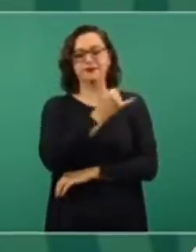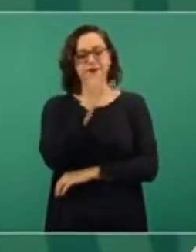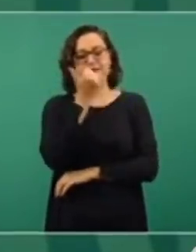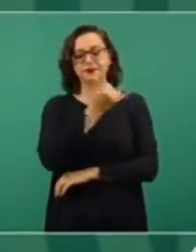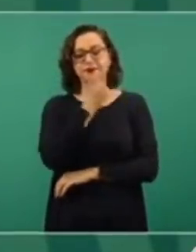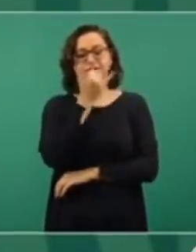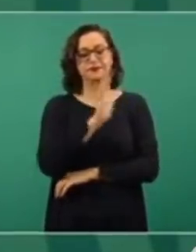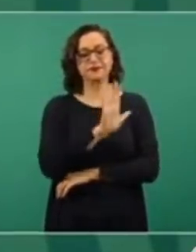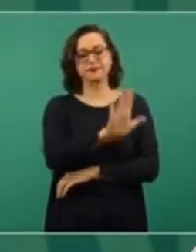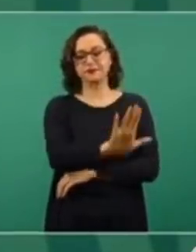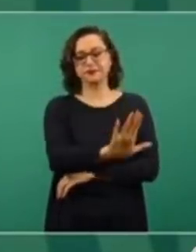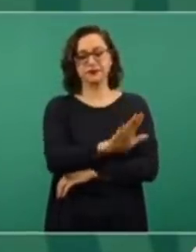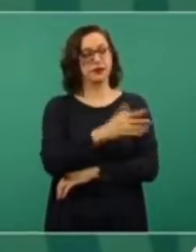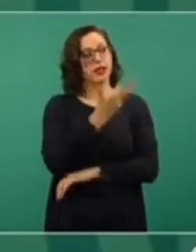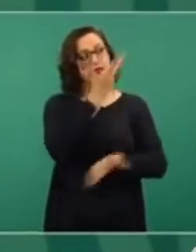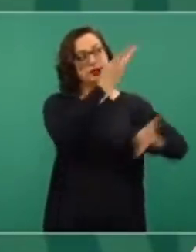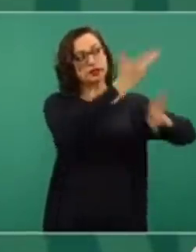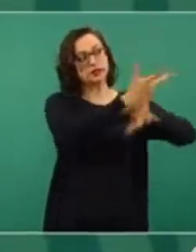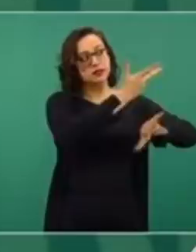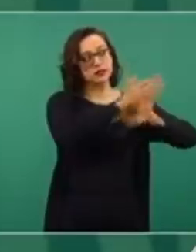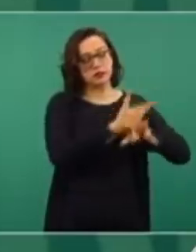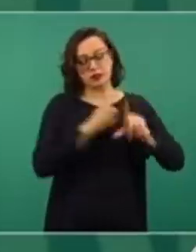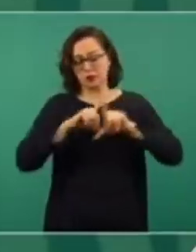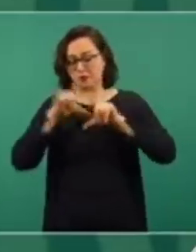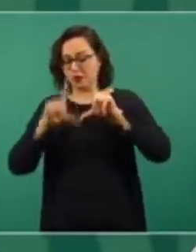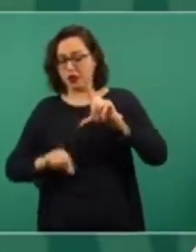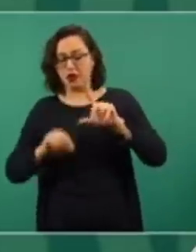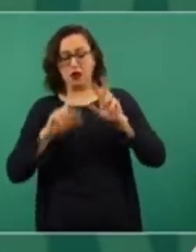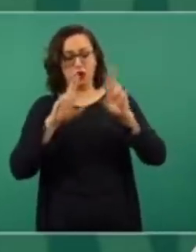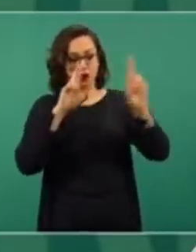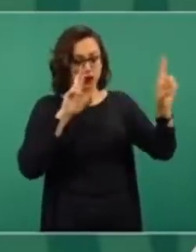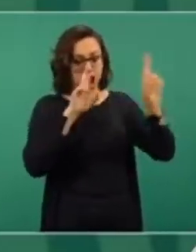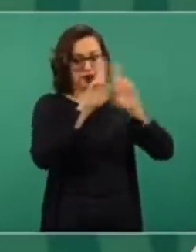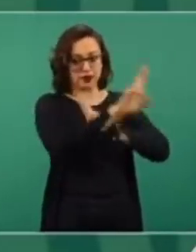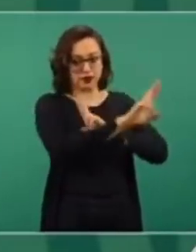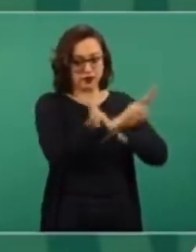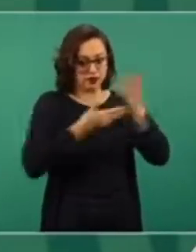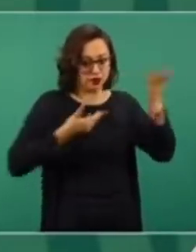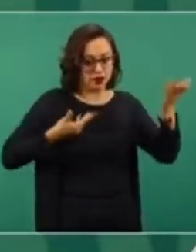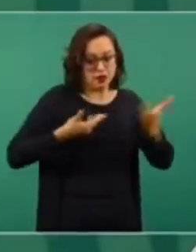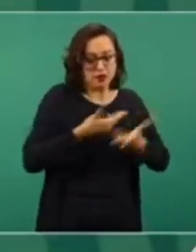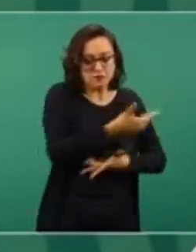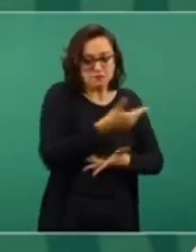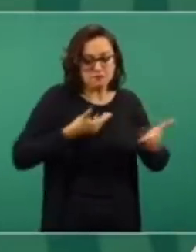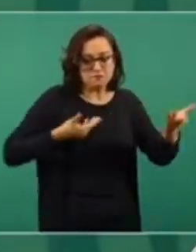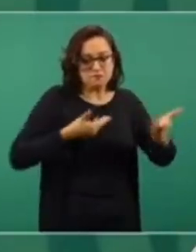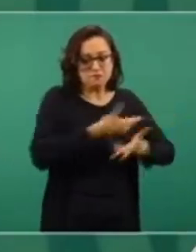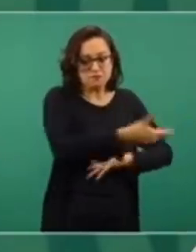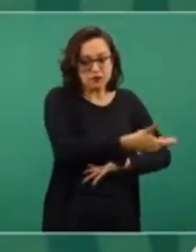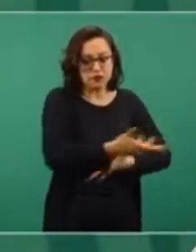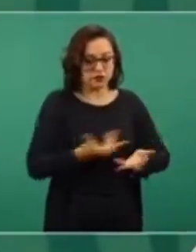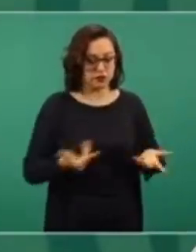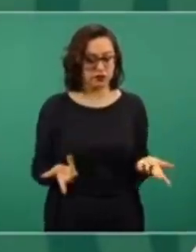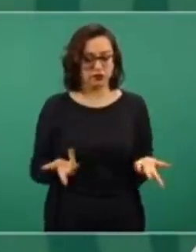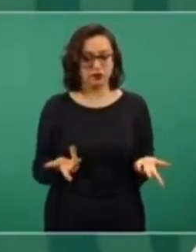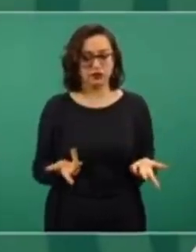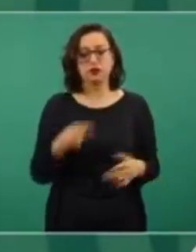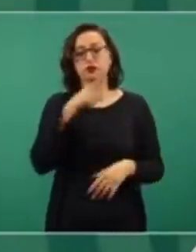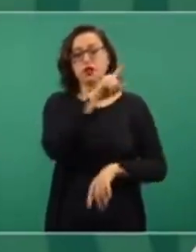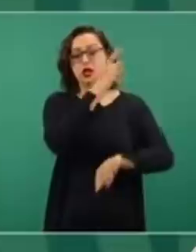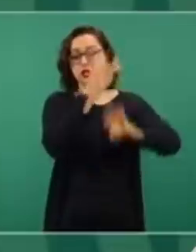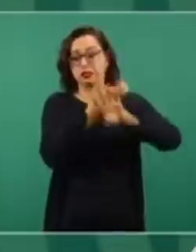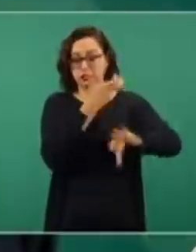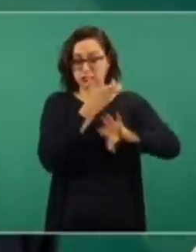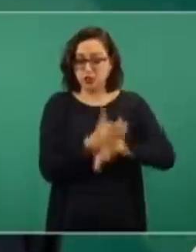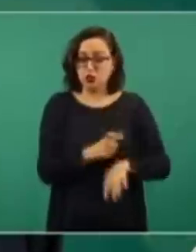una relación de respeto, de respeto mutuo. Y le agradecemos mucho al gobierno de Estados